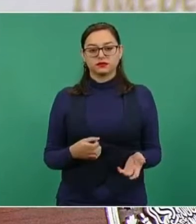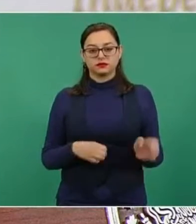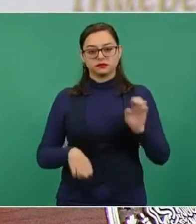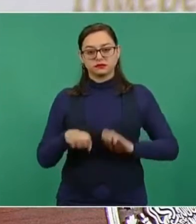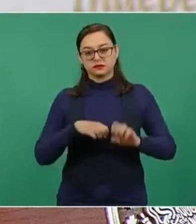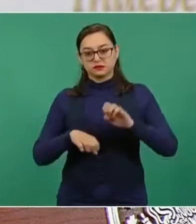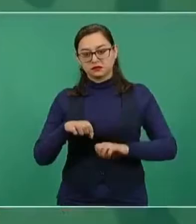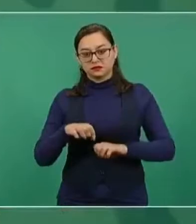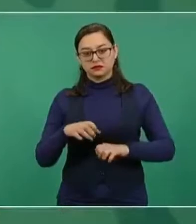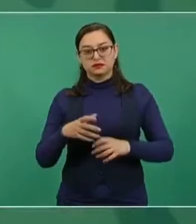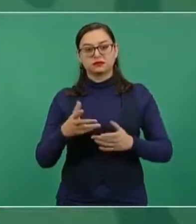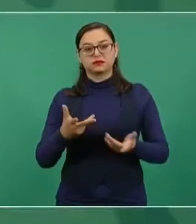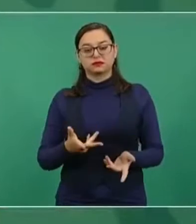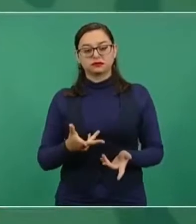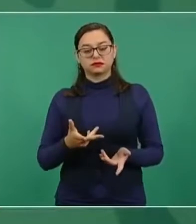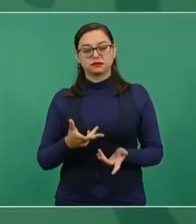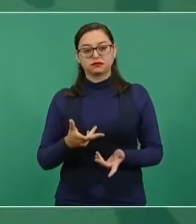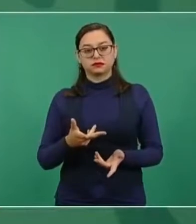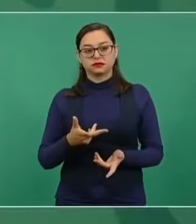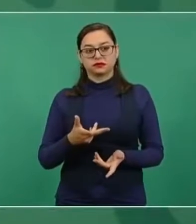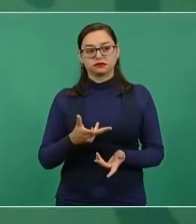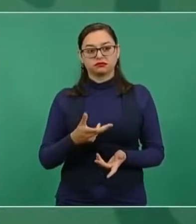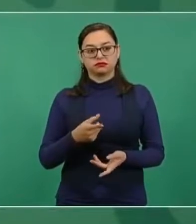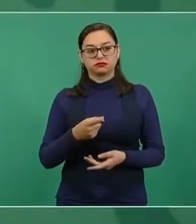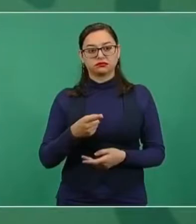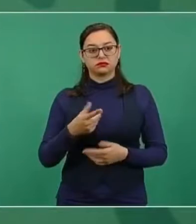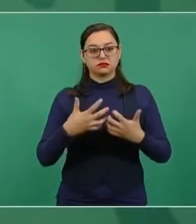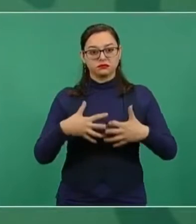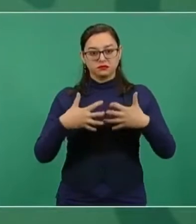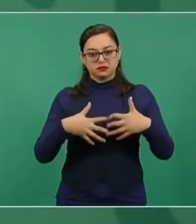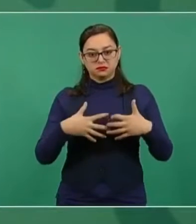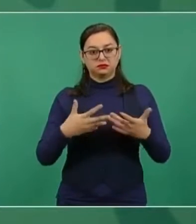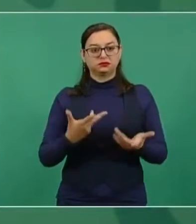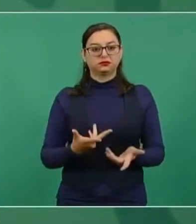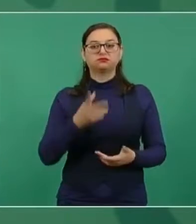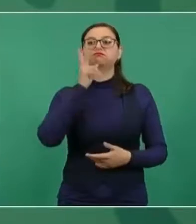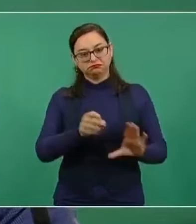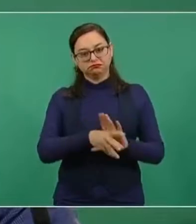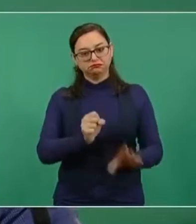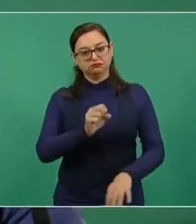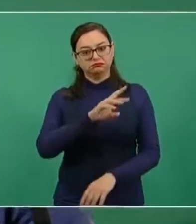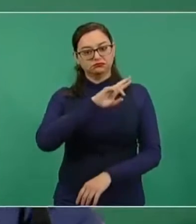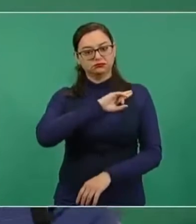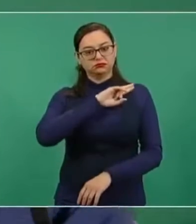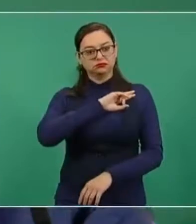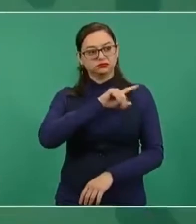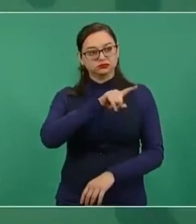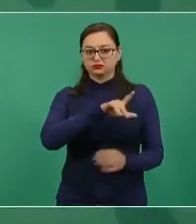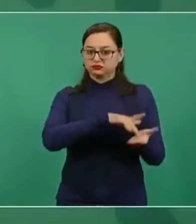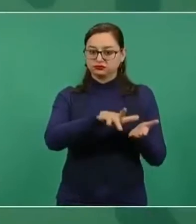se dedicaban a la exploración y a la perforación de pozos, como este